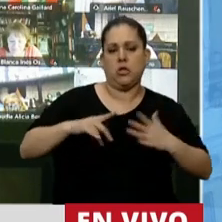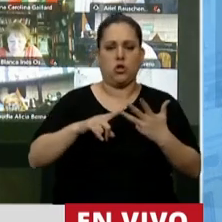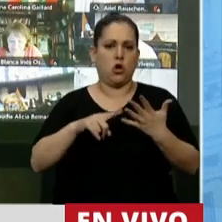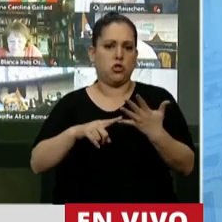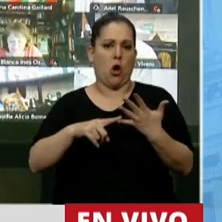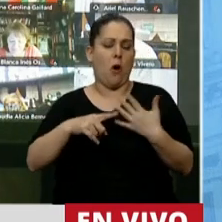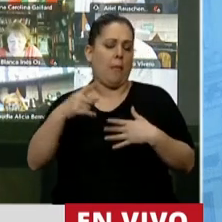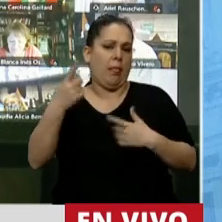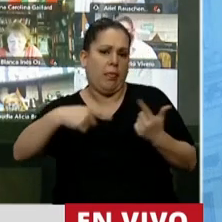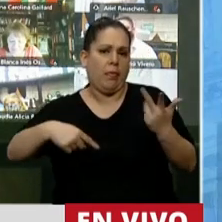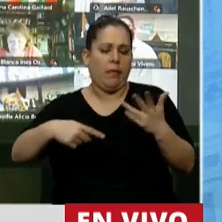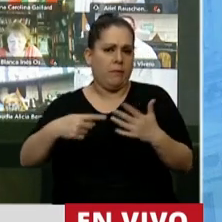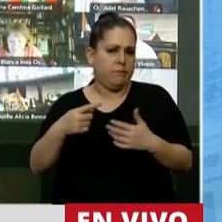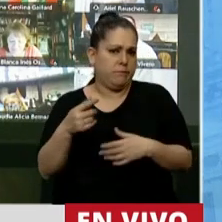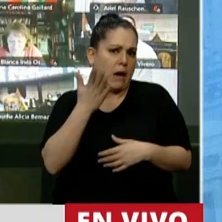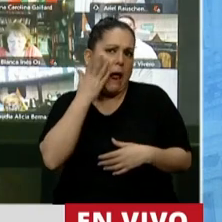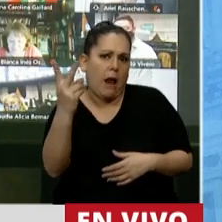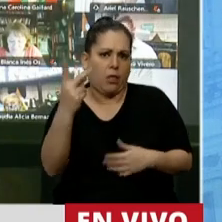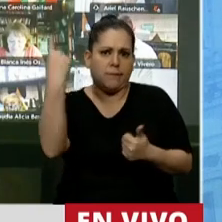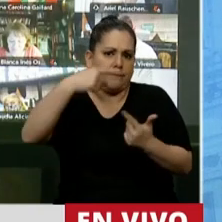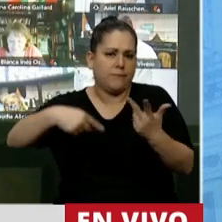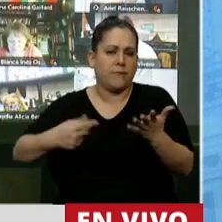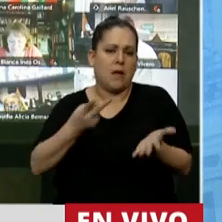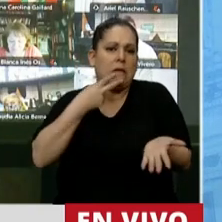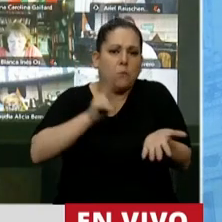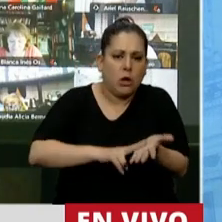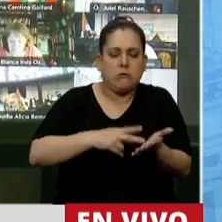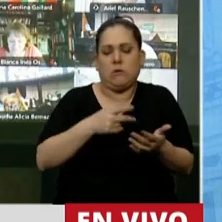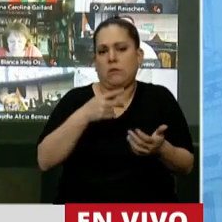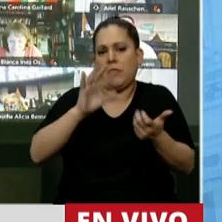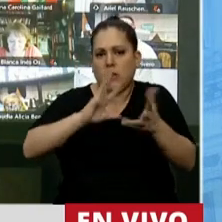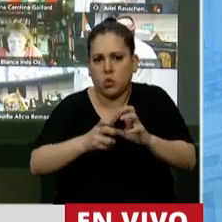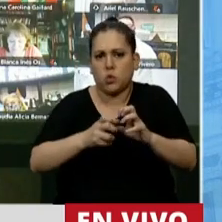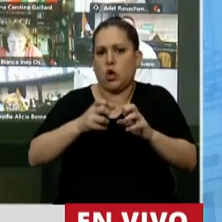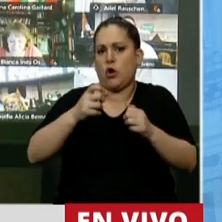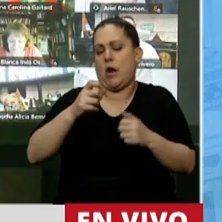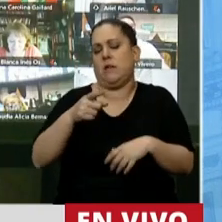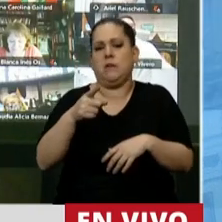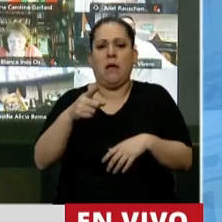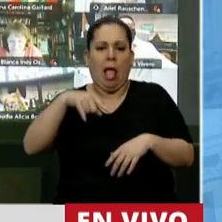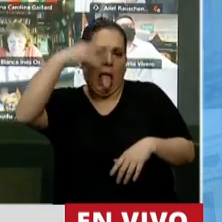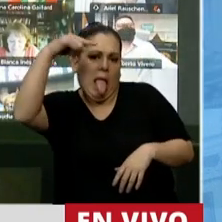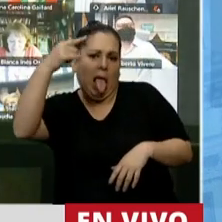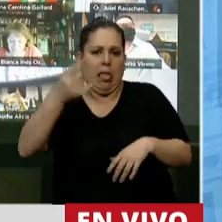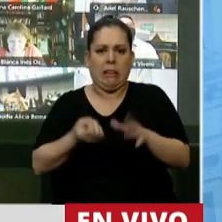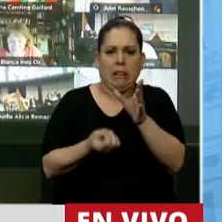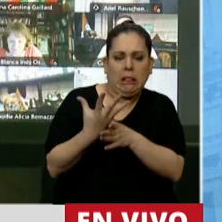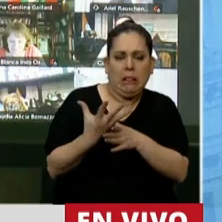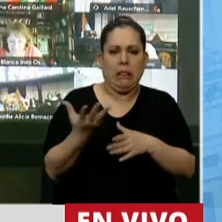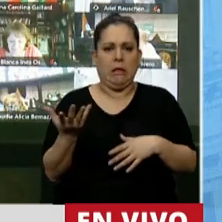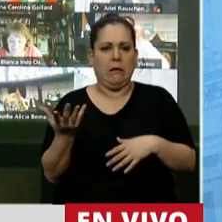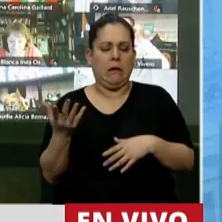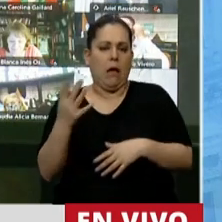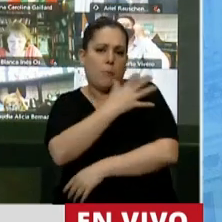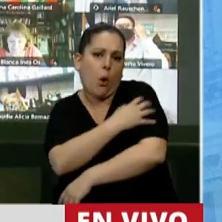demagogos, hipócritas, populistas tributarios, salvajes, destructores seriales, improvisados, que nos cagamos